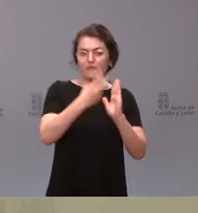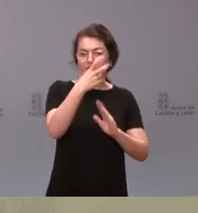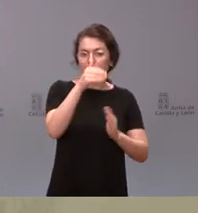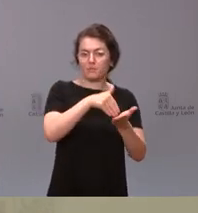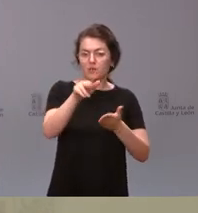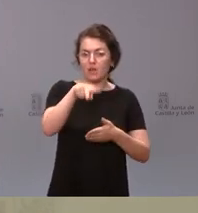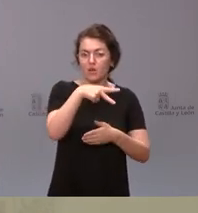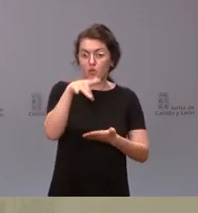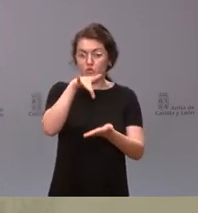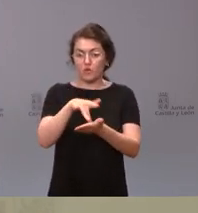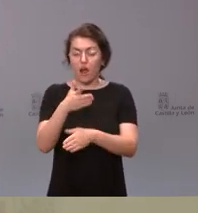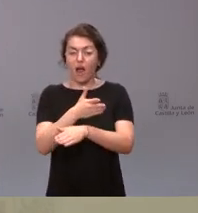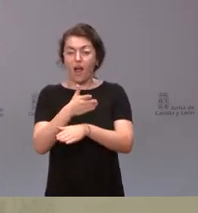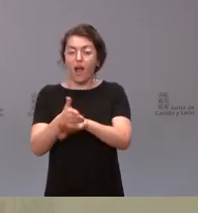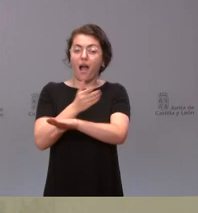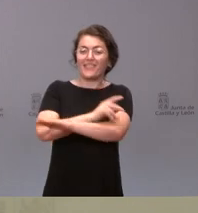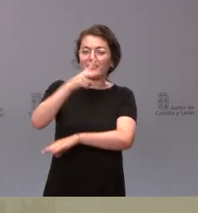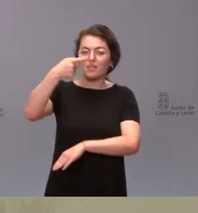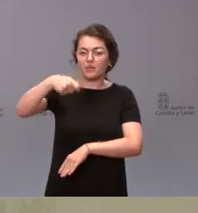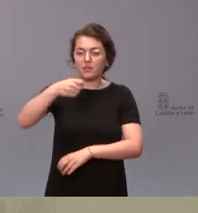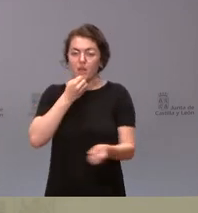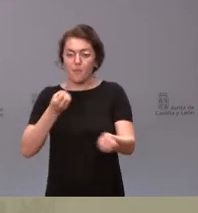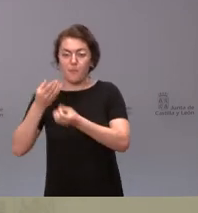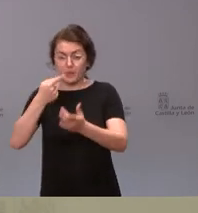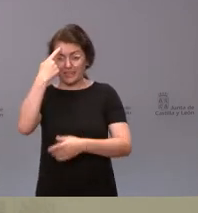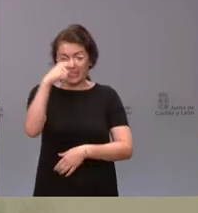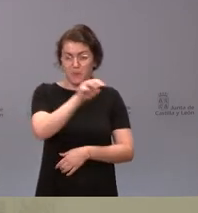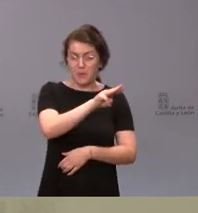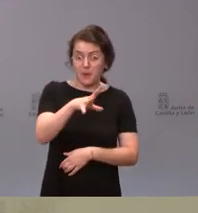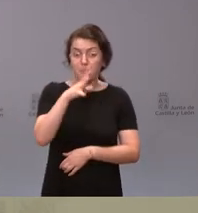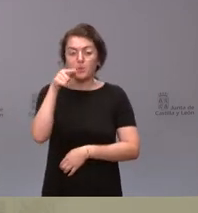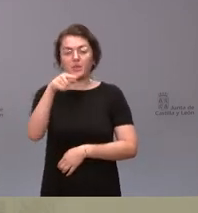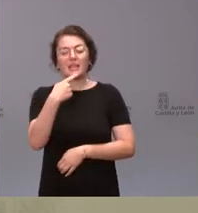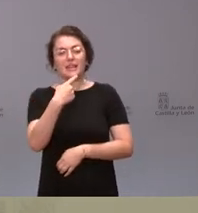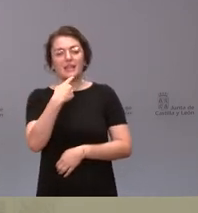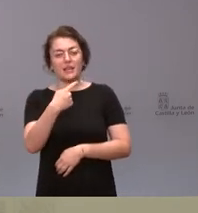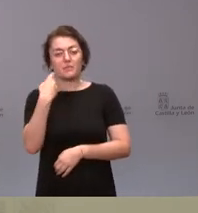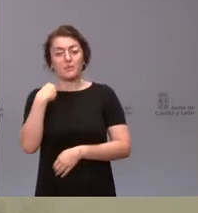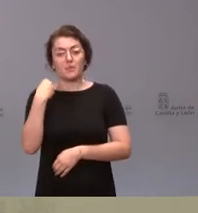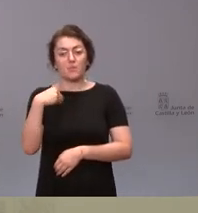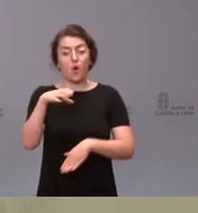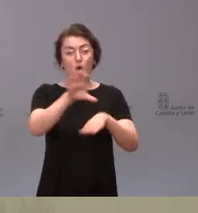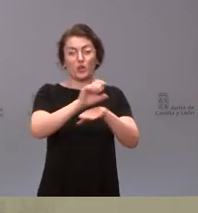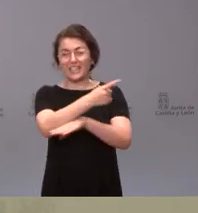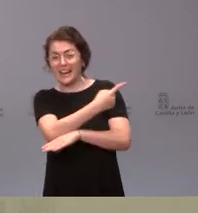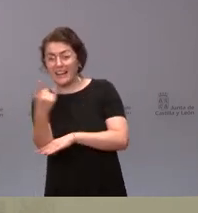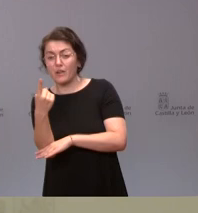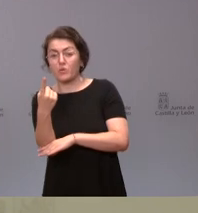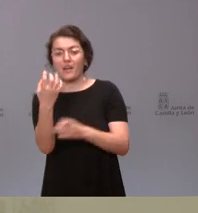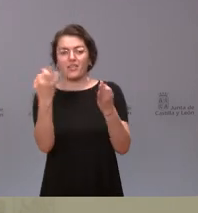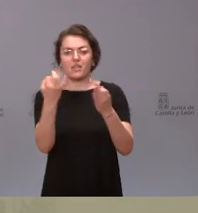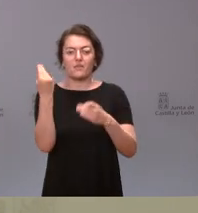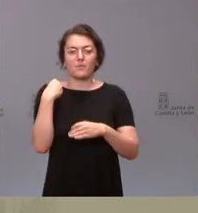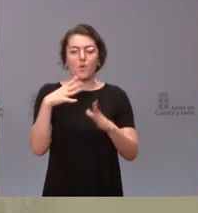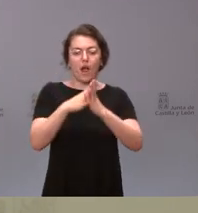previamente a que García Gallardo lo anunciara, ya que usted está hablando de que cada consejería debe desarrollar el acuerdo dentro de